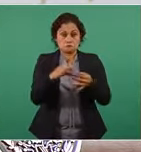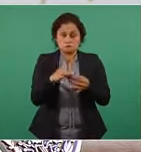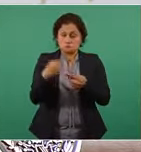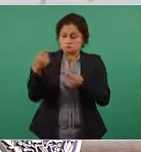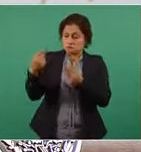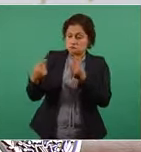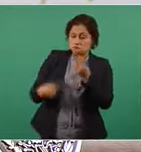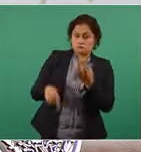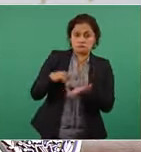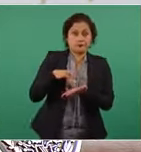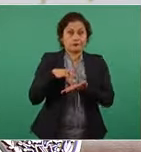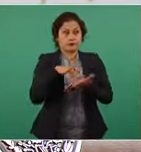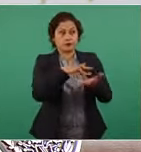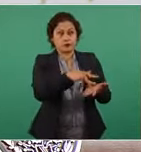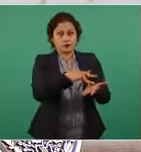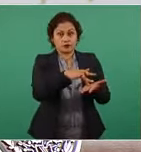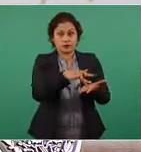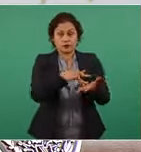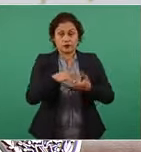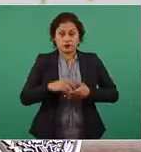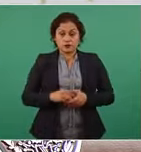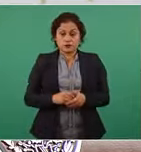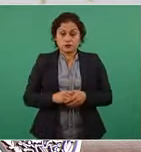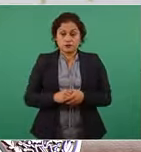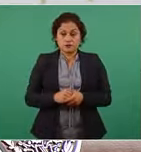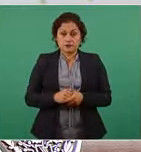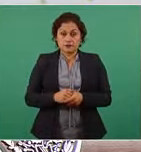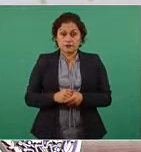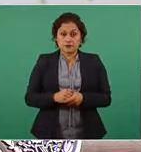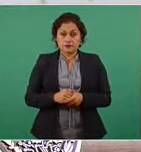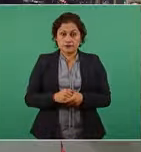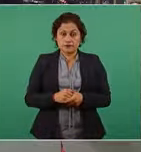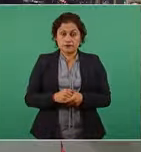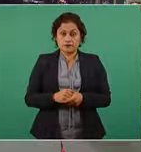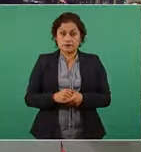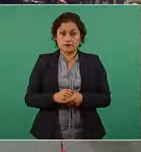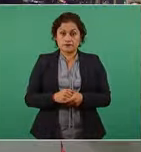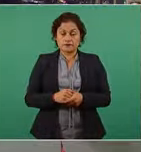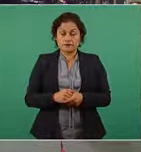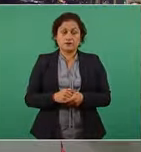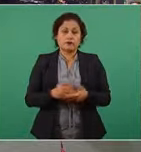adicionales.